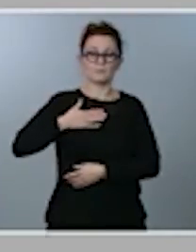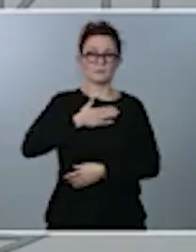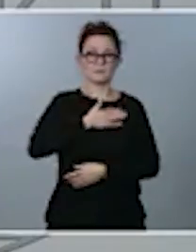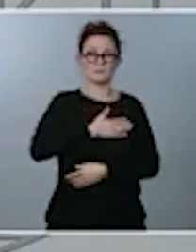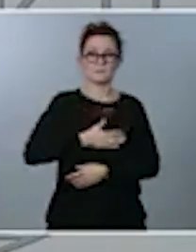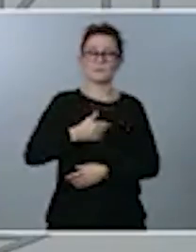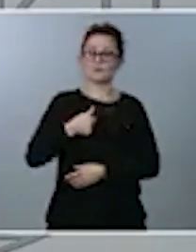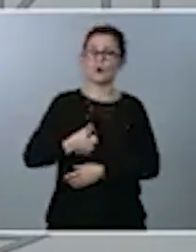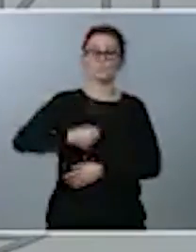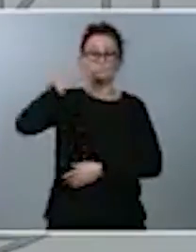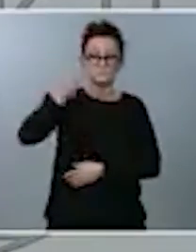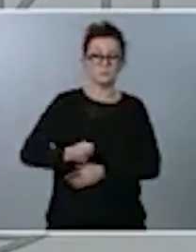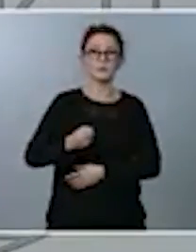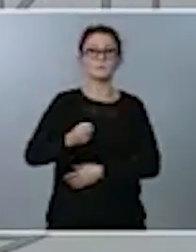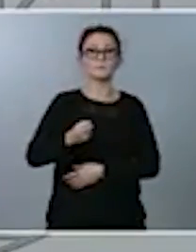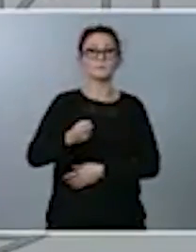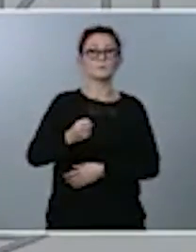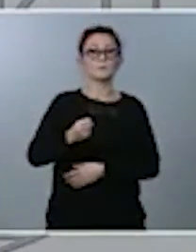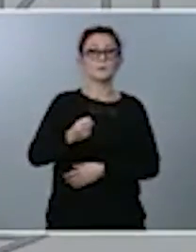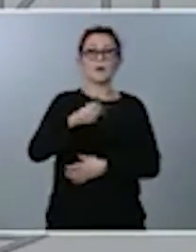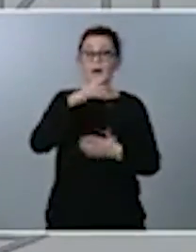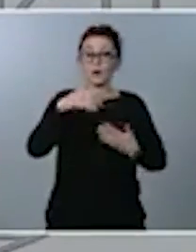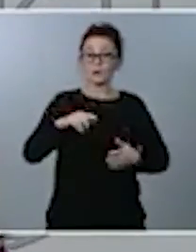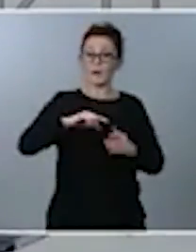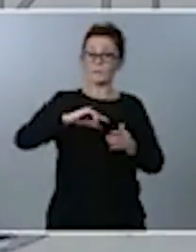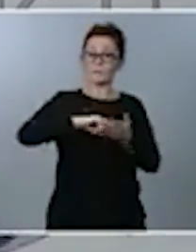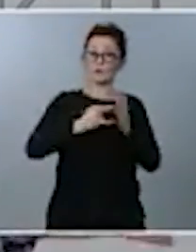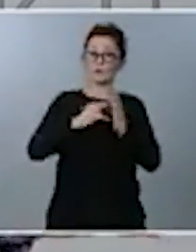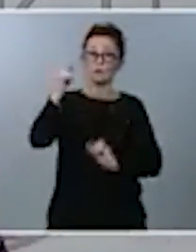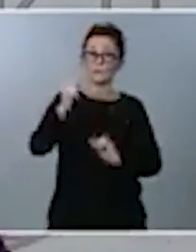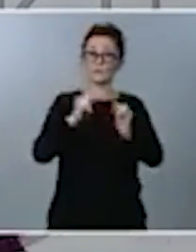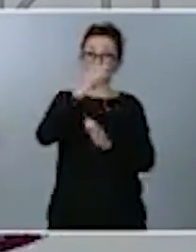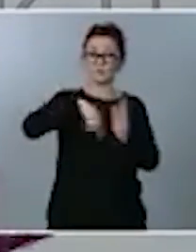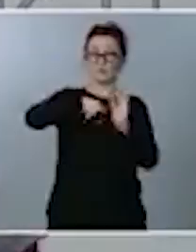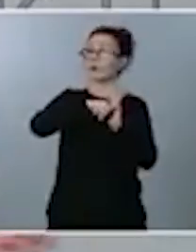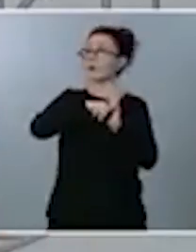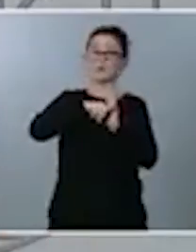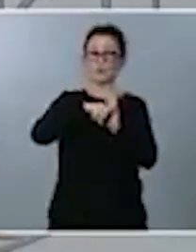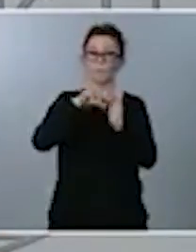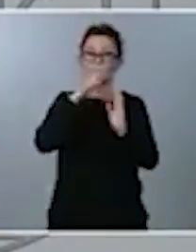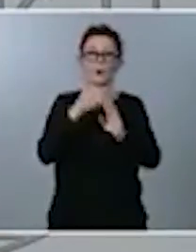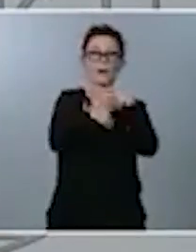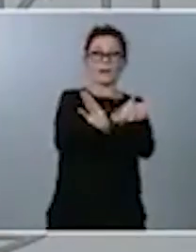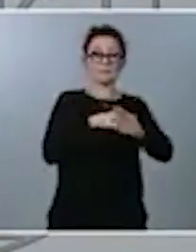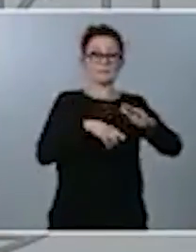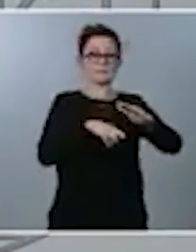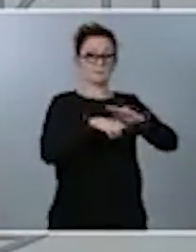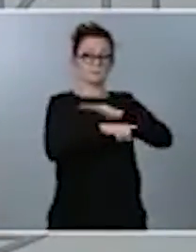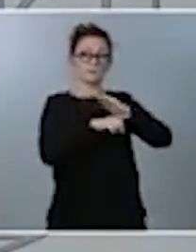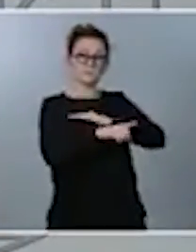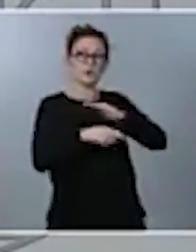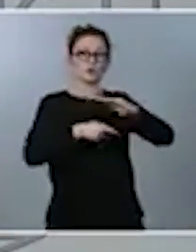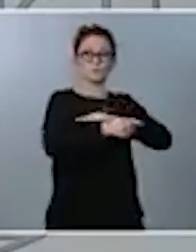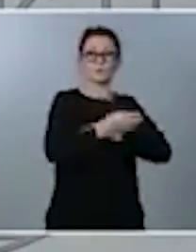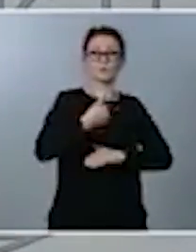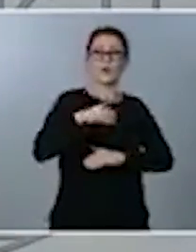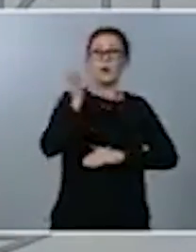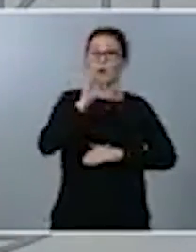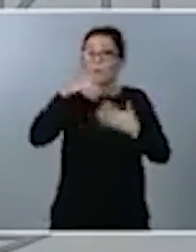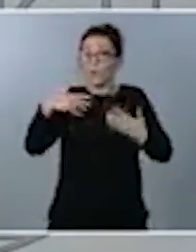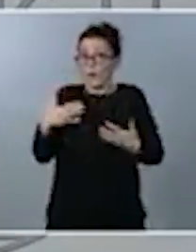contempladas en este proyecto de presupuesto porque ya se han tramitado o se están tramitando como proyecto de ley.